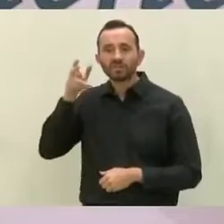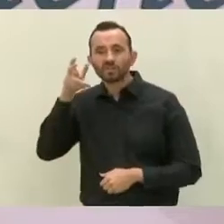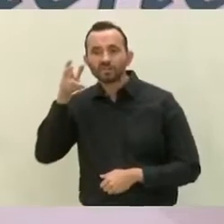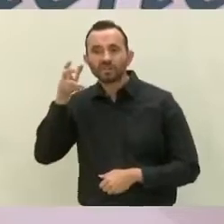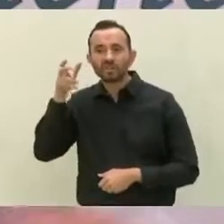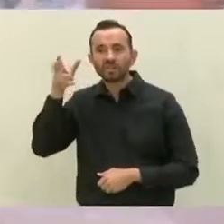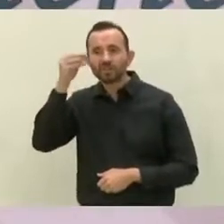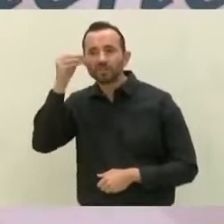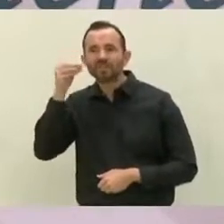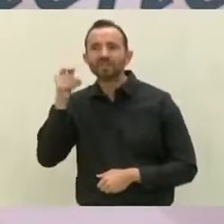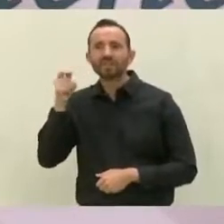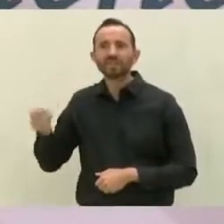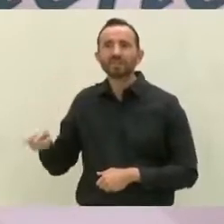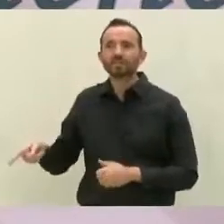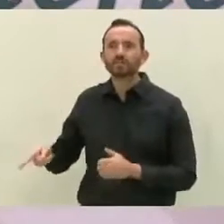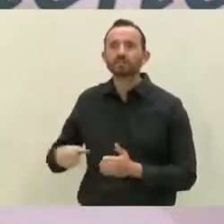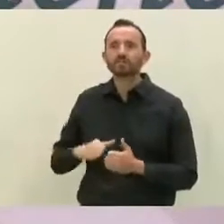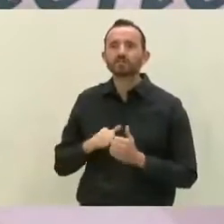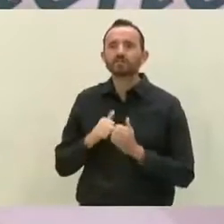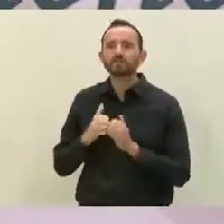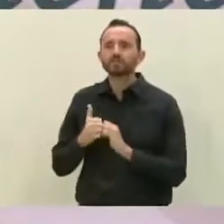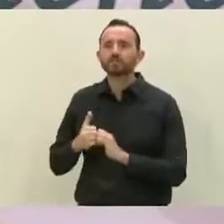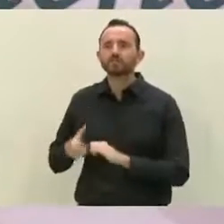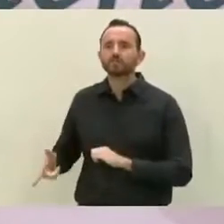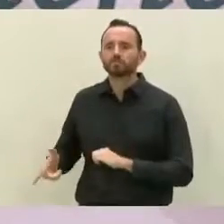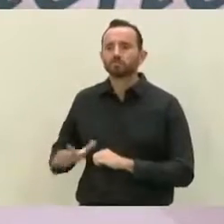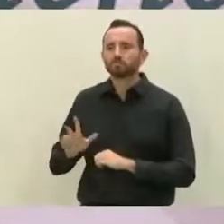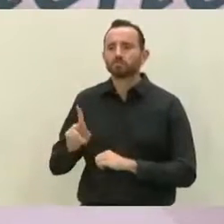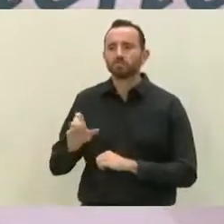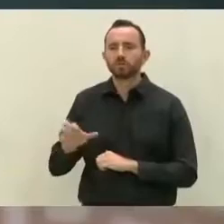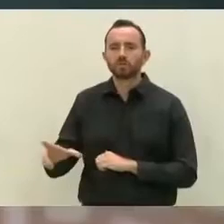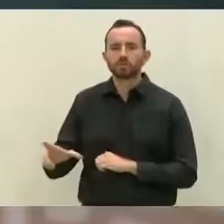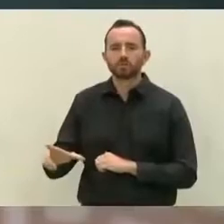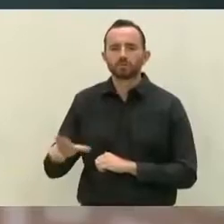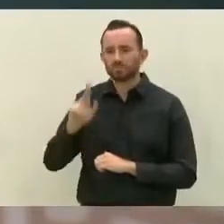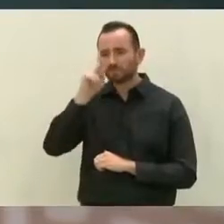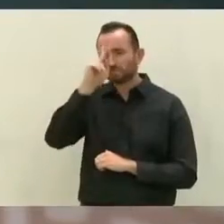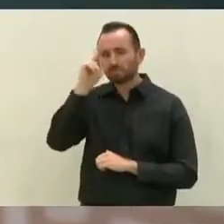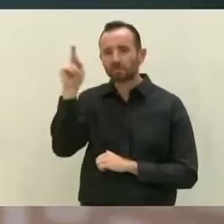y quiénes son los que elaboran esos programas, esos contenidos.